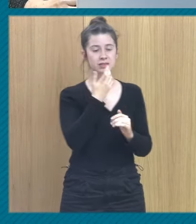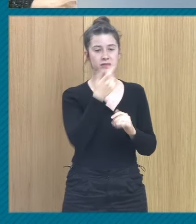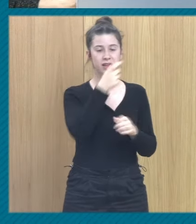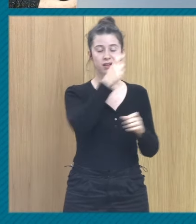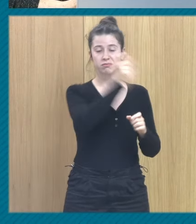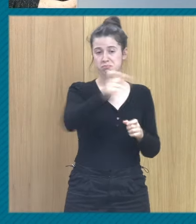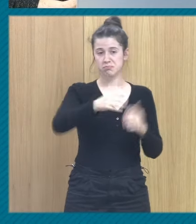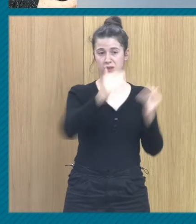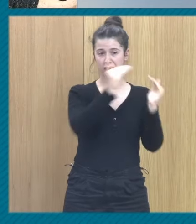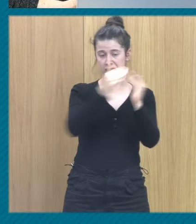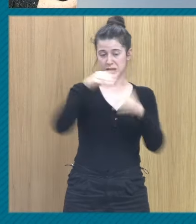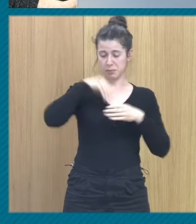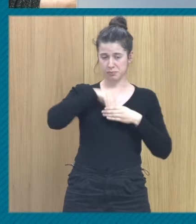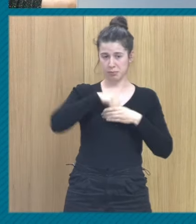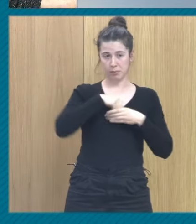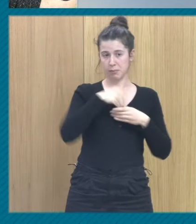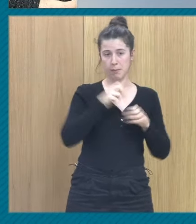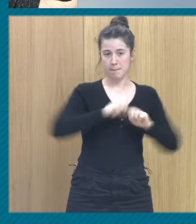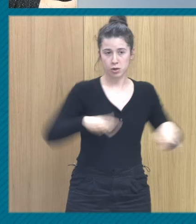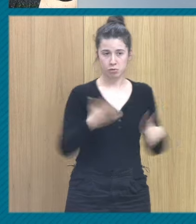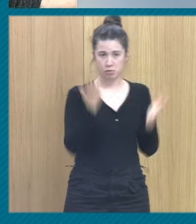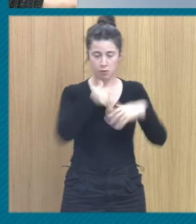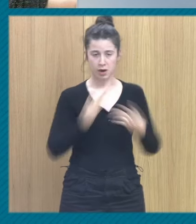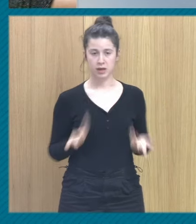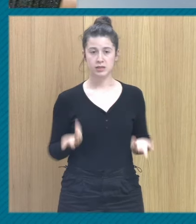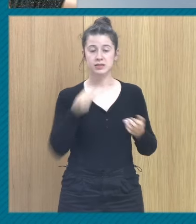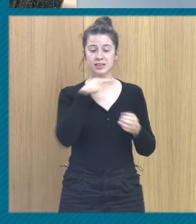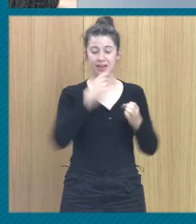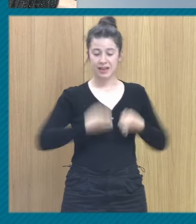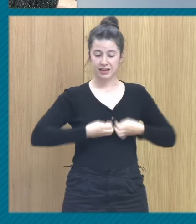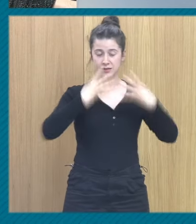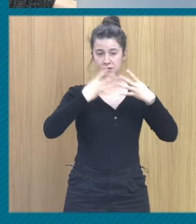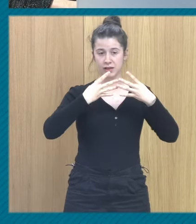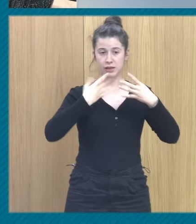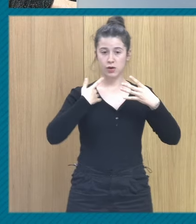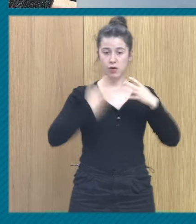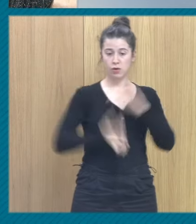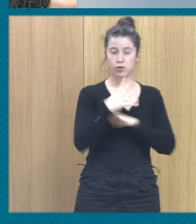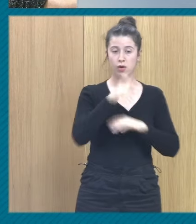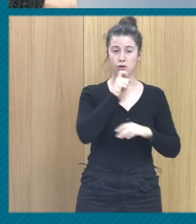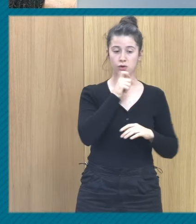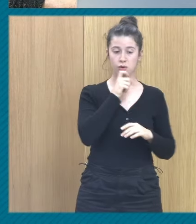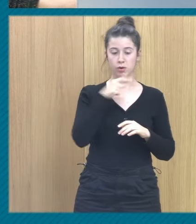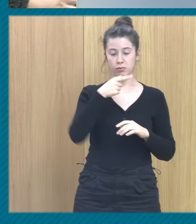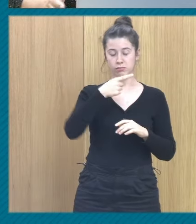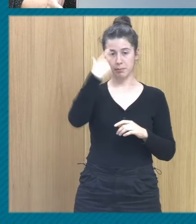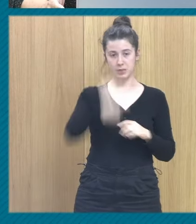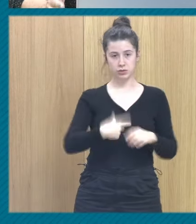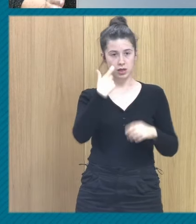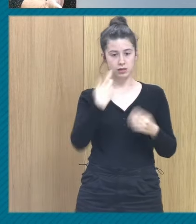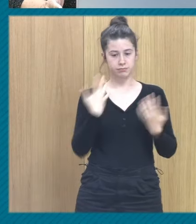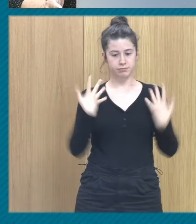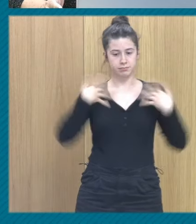el piso en la ciudad. Ese edificio se gesta entre lo que uno recibe genéticamente y lo que uno vive en los 7-8